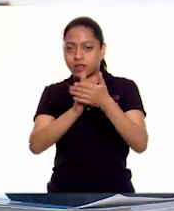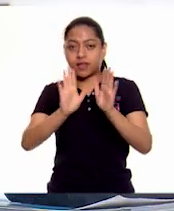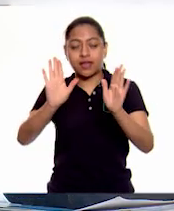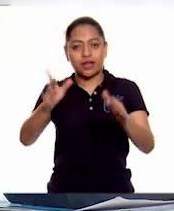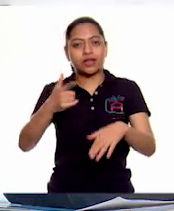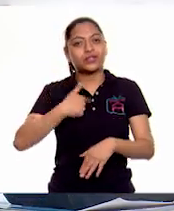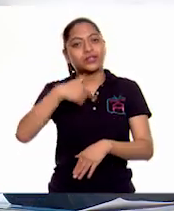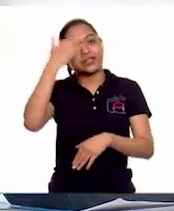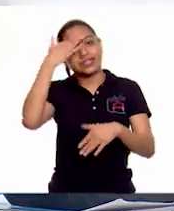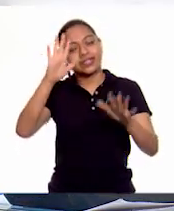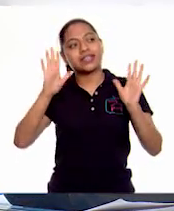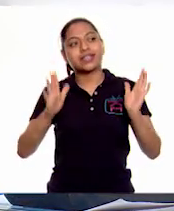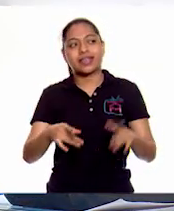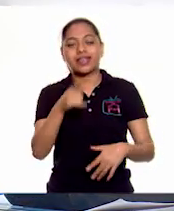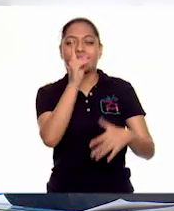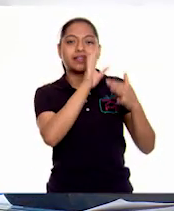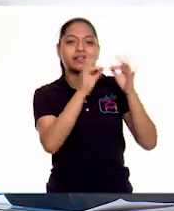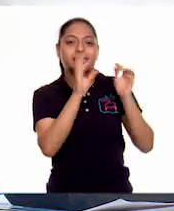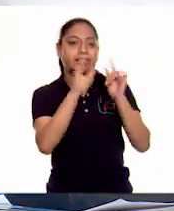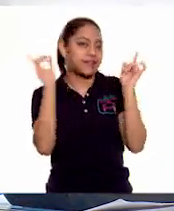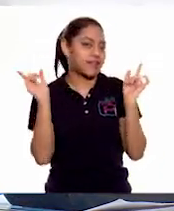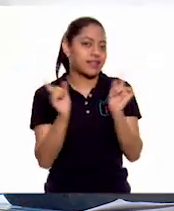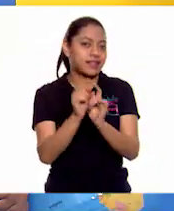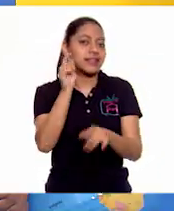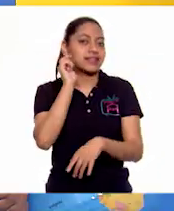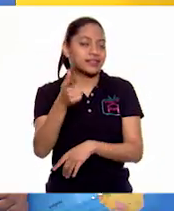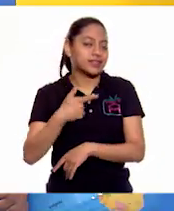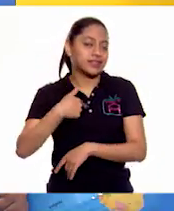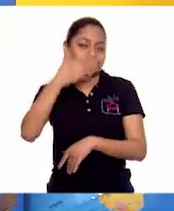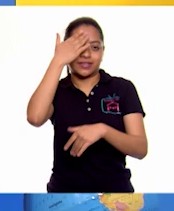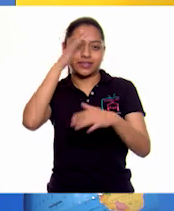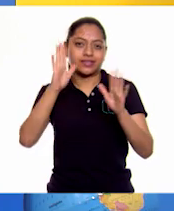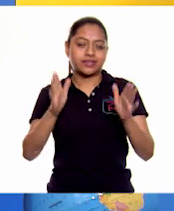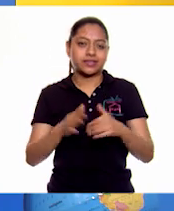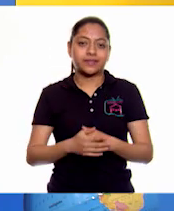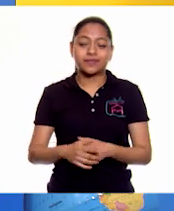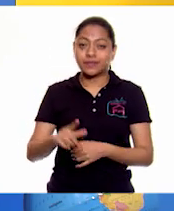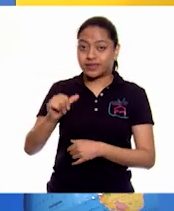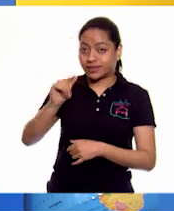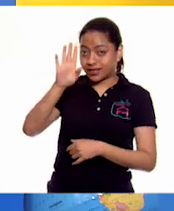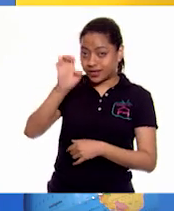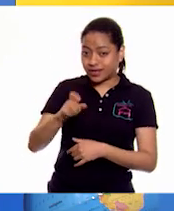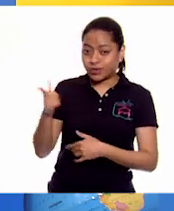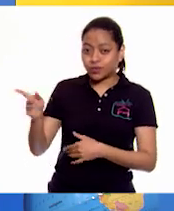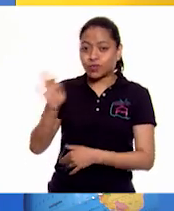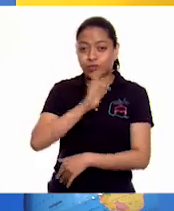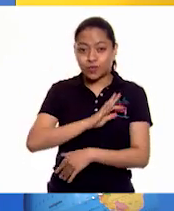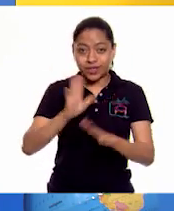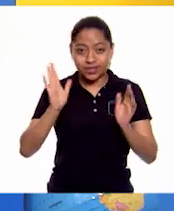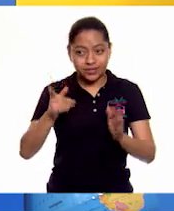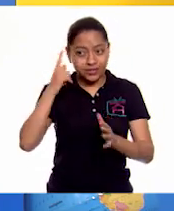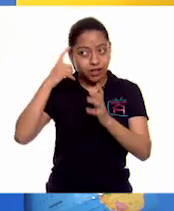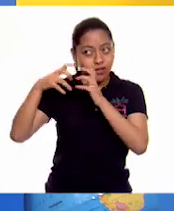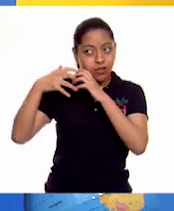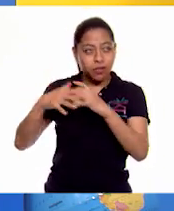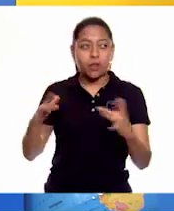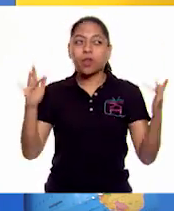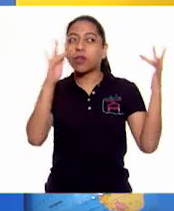yo ya sé a dónde quiere llegar el maestro. Ale, ¿ya hasta puedes leer los pensamientos?